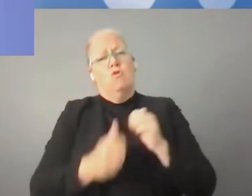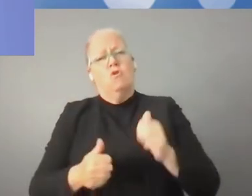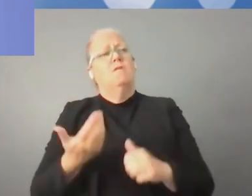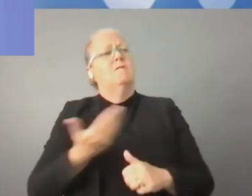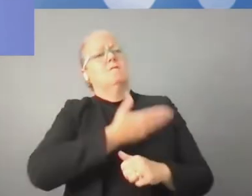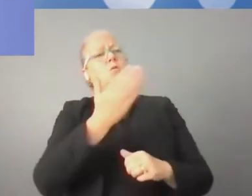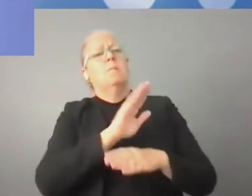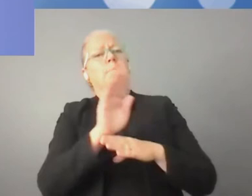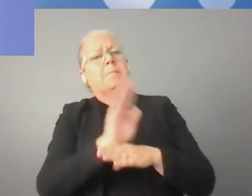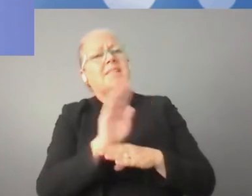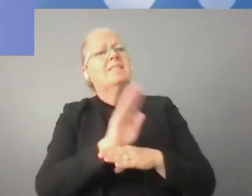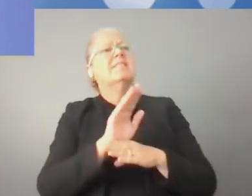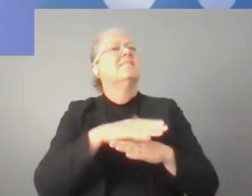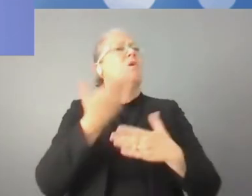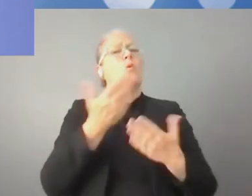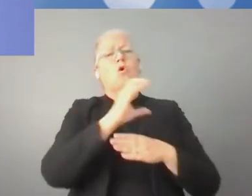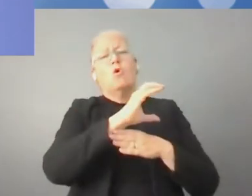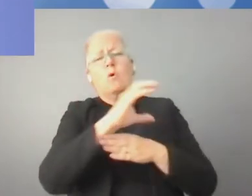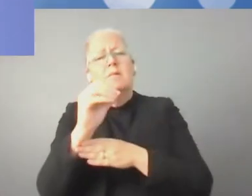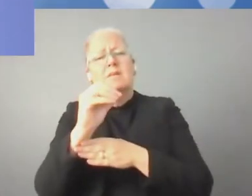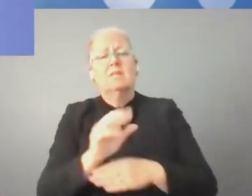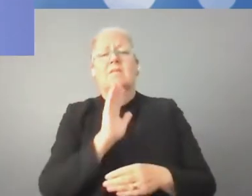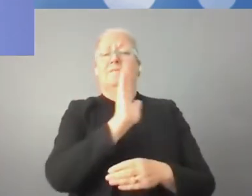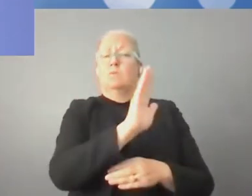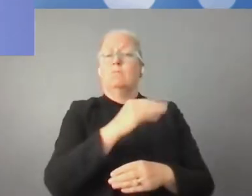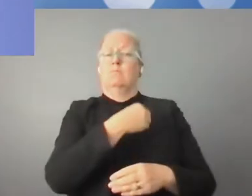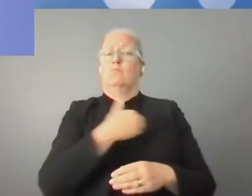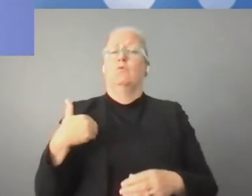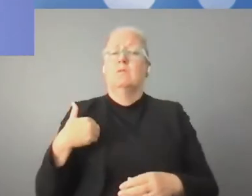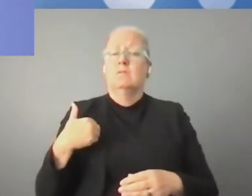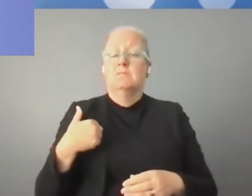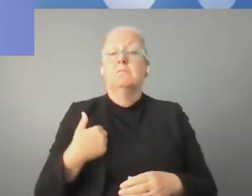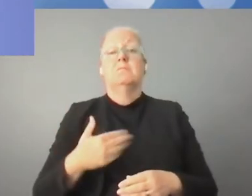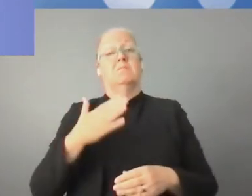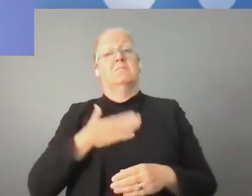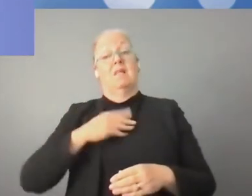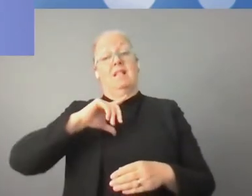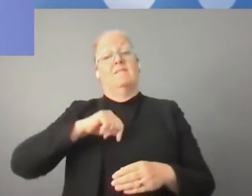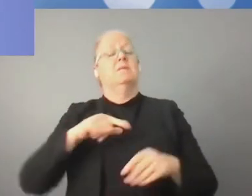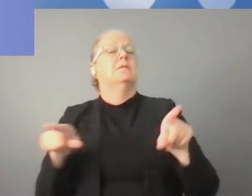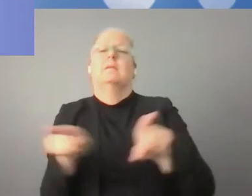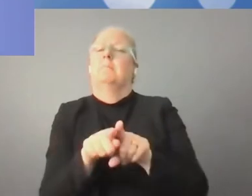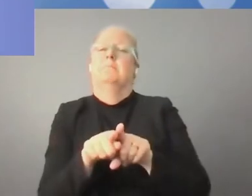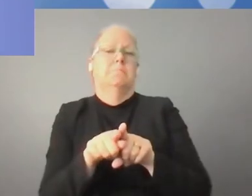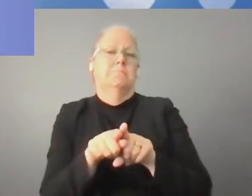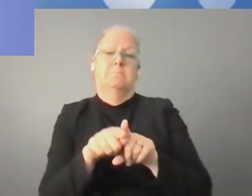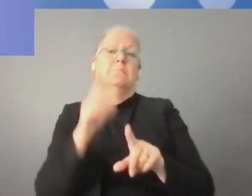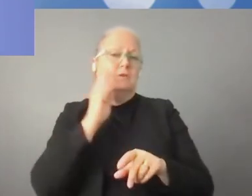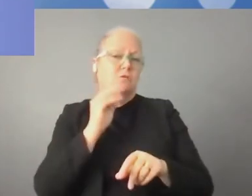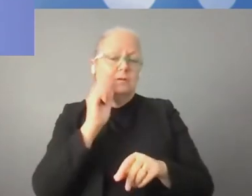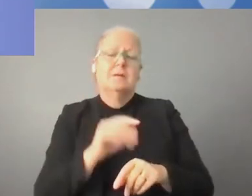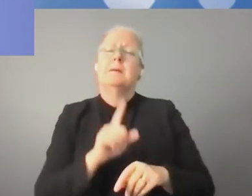que fue la pandemia desde la perspectiva de las empresas polacas. Yo creo que en Letonia tuvimos unas